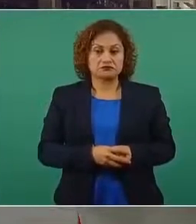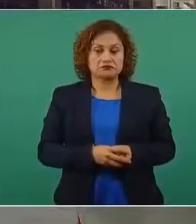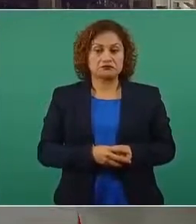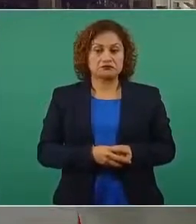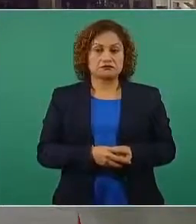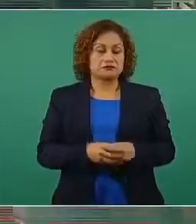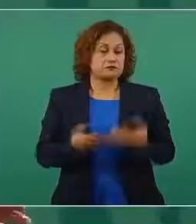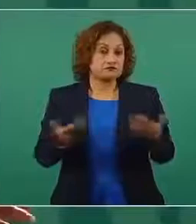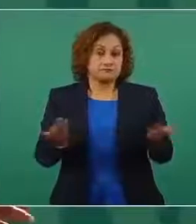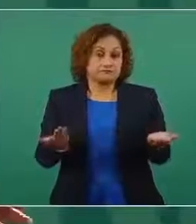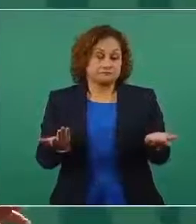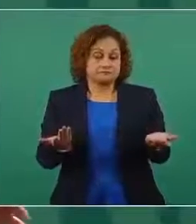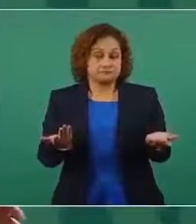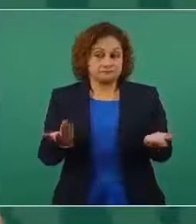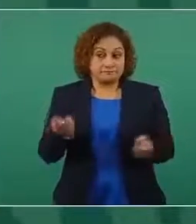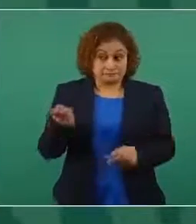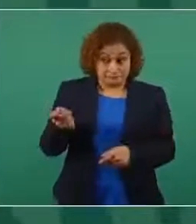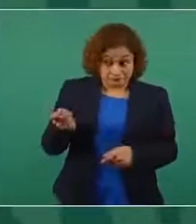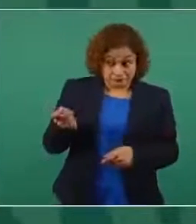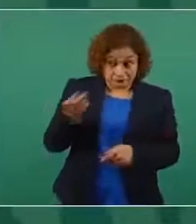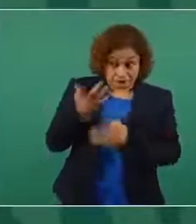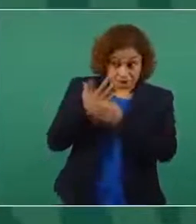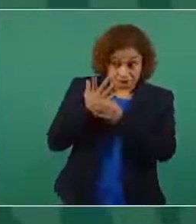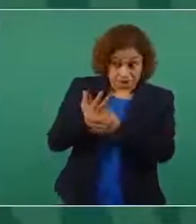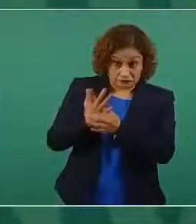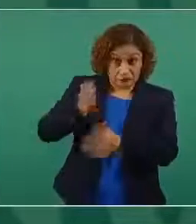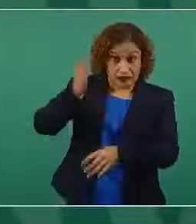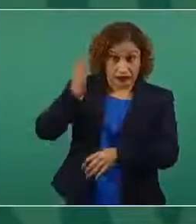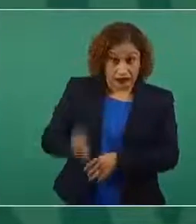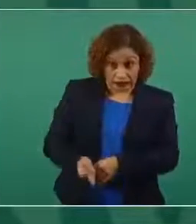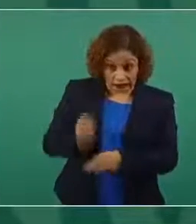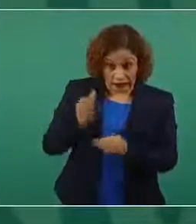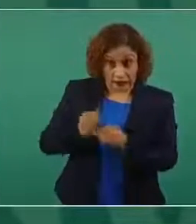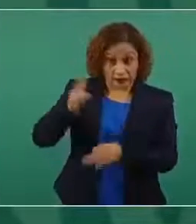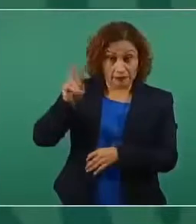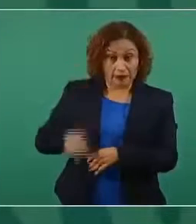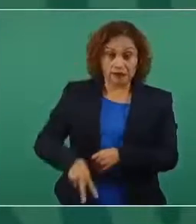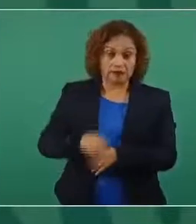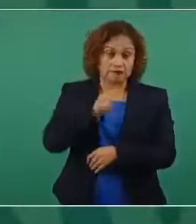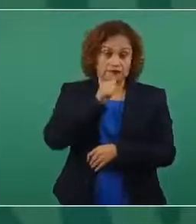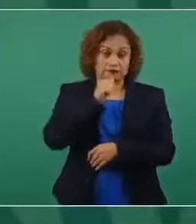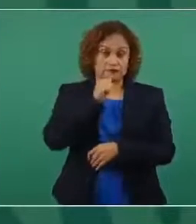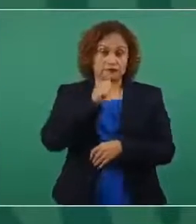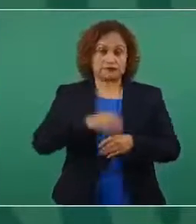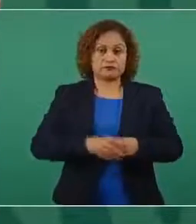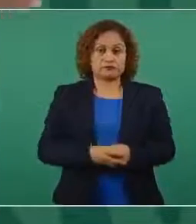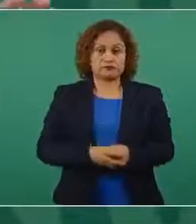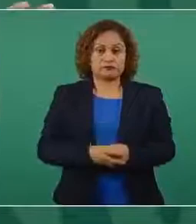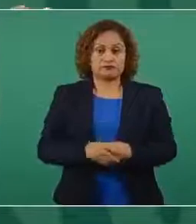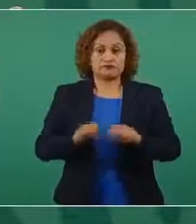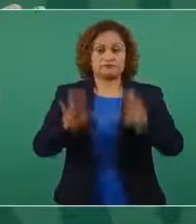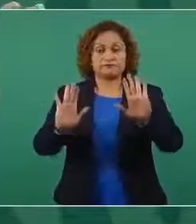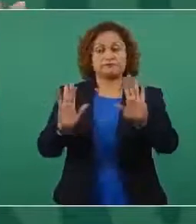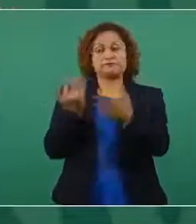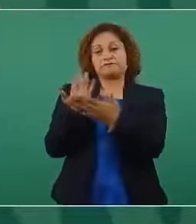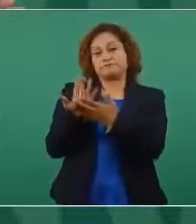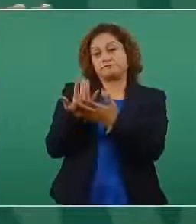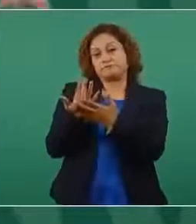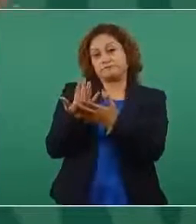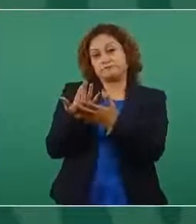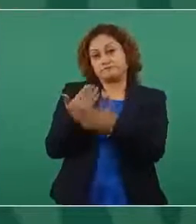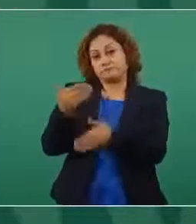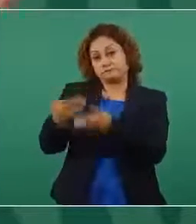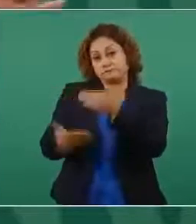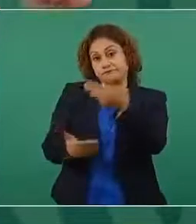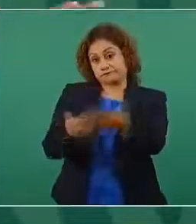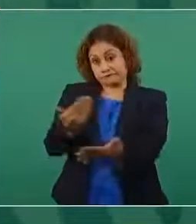que no se puede afirmar eso todavía. Hay que esperar, hay que esperar